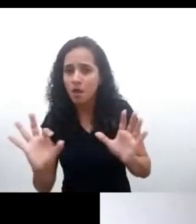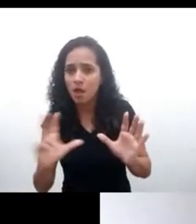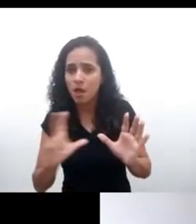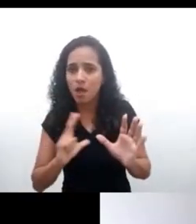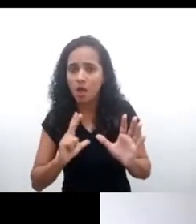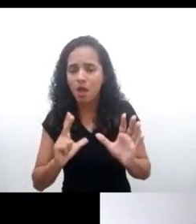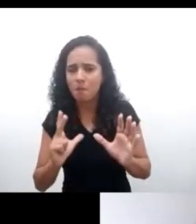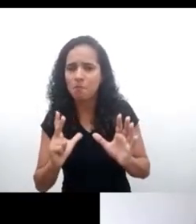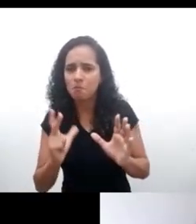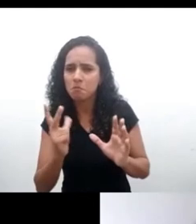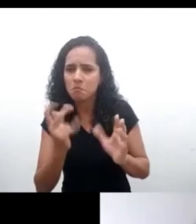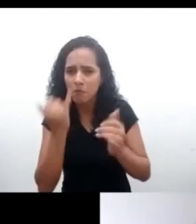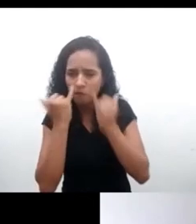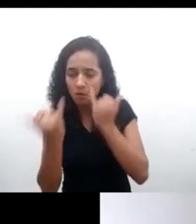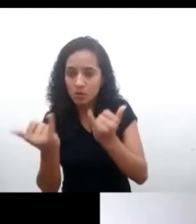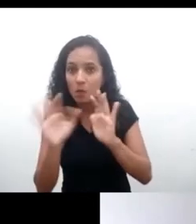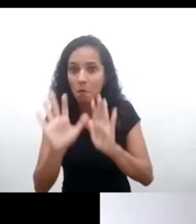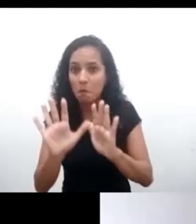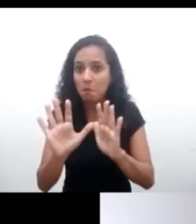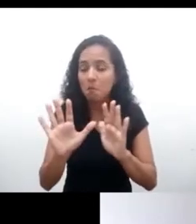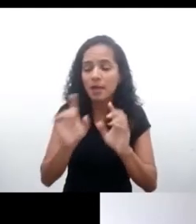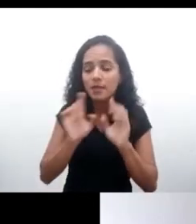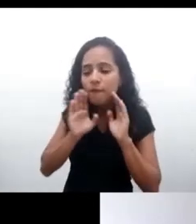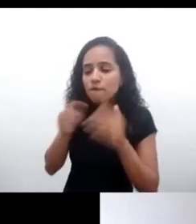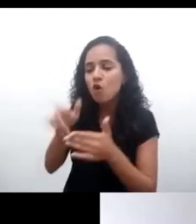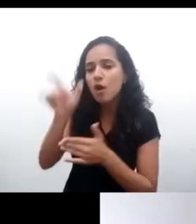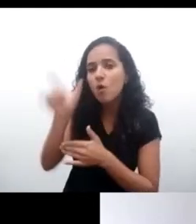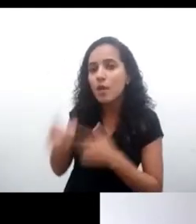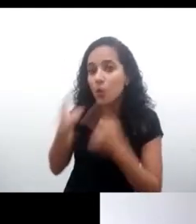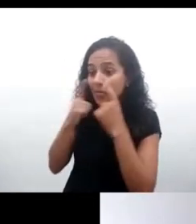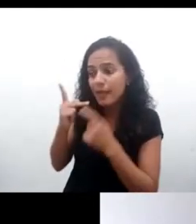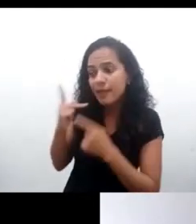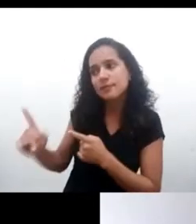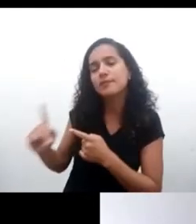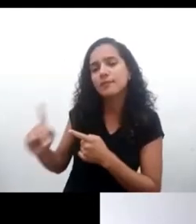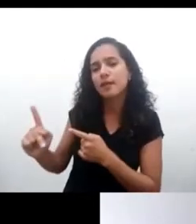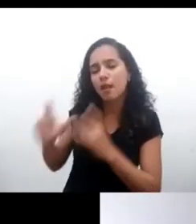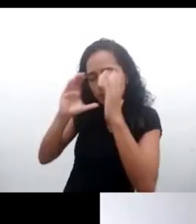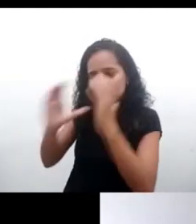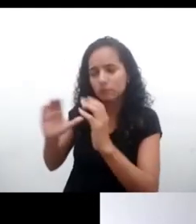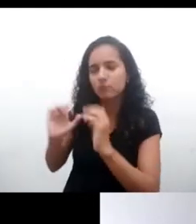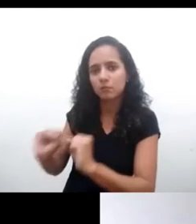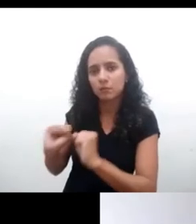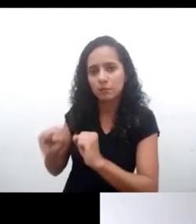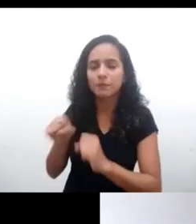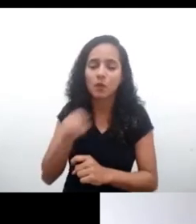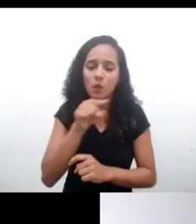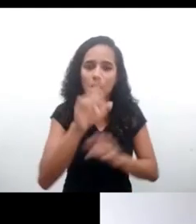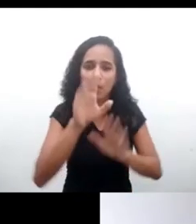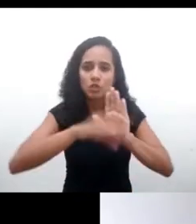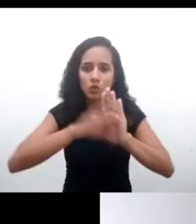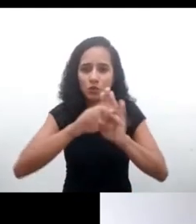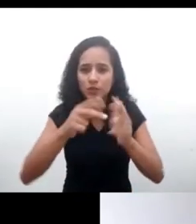pero siempre condicionado y a que siempre o siempre que atienda